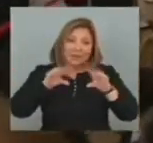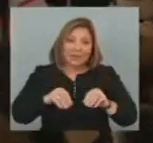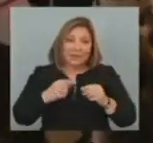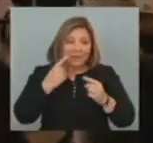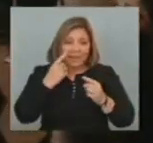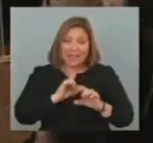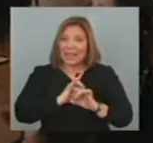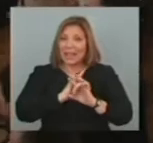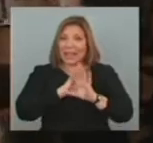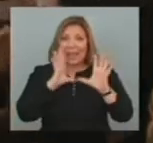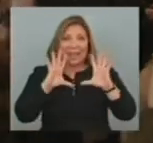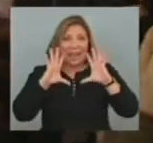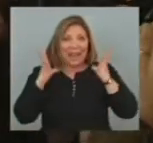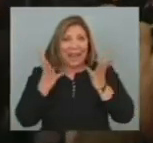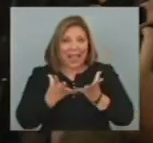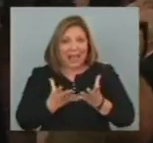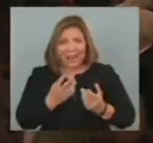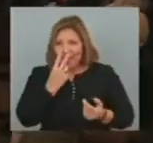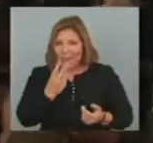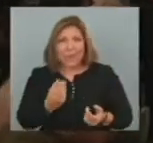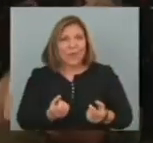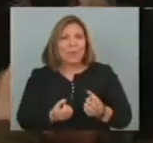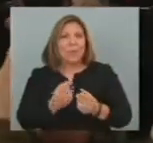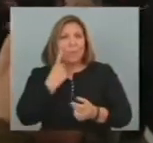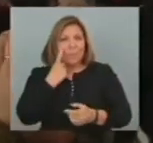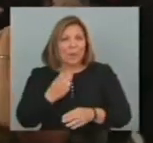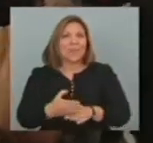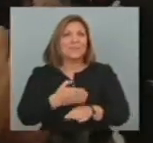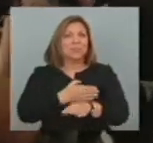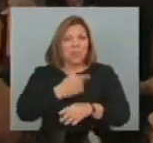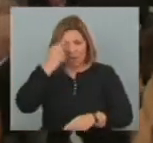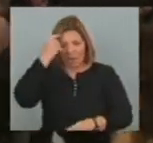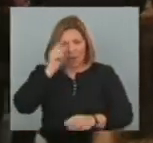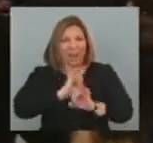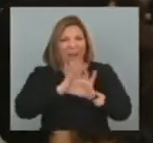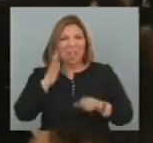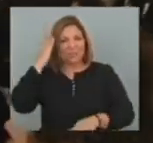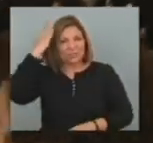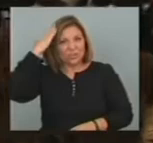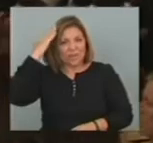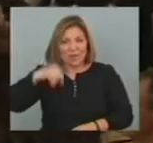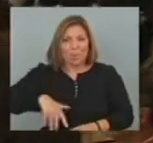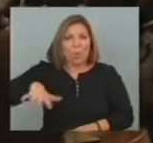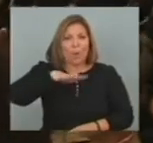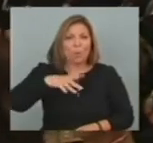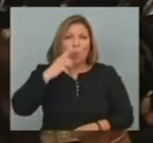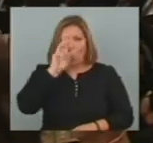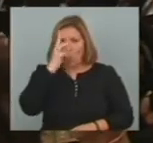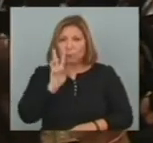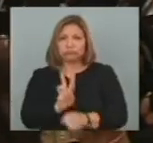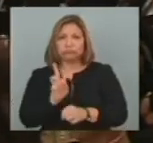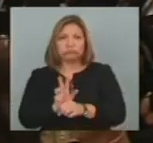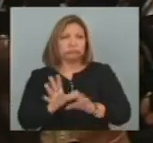Esclarecido Y previsor Y previsor Pueblo Uruguayo